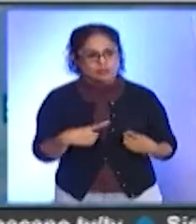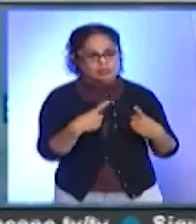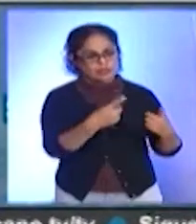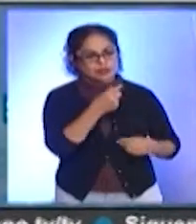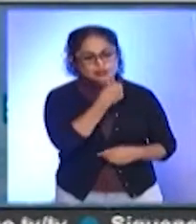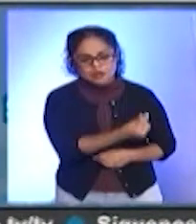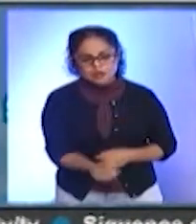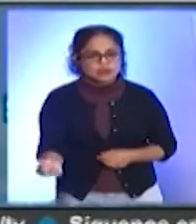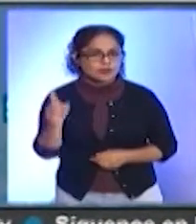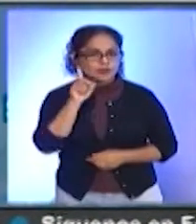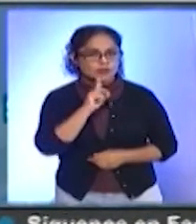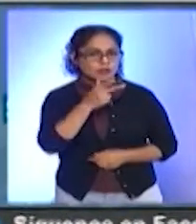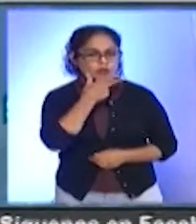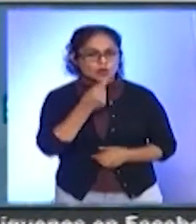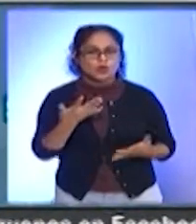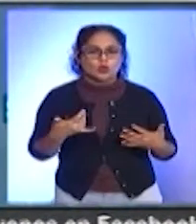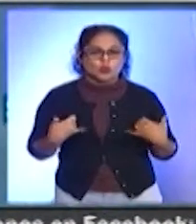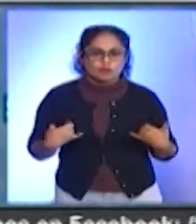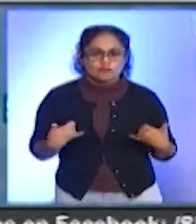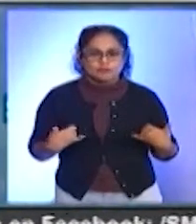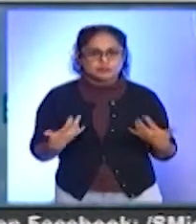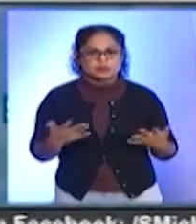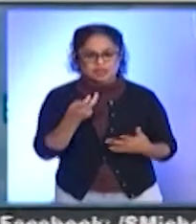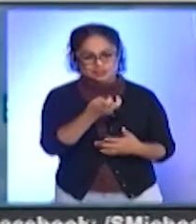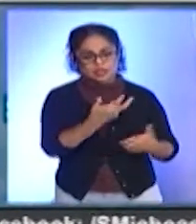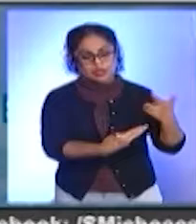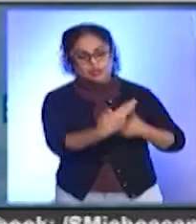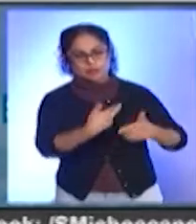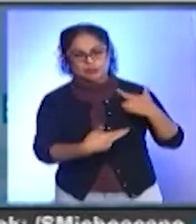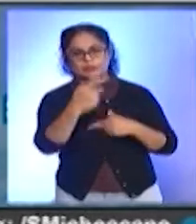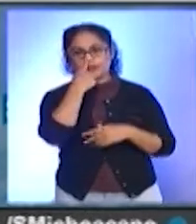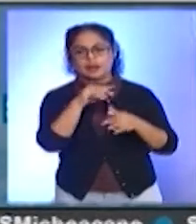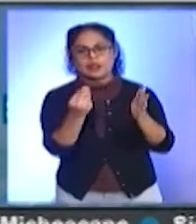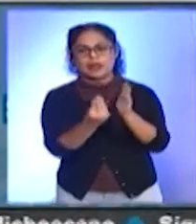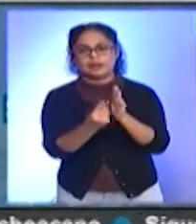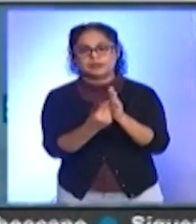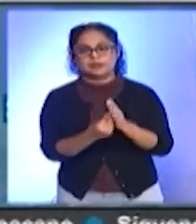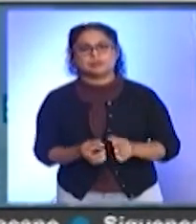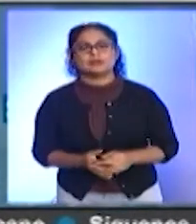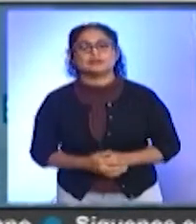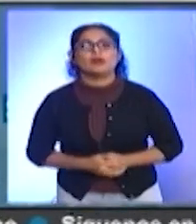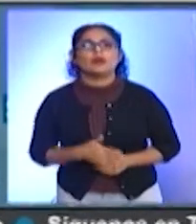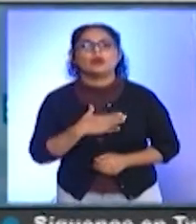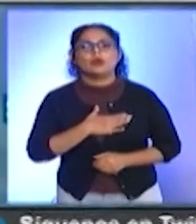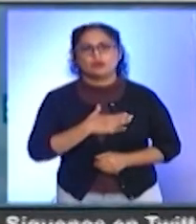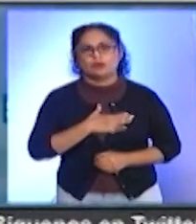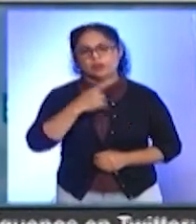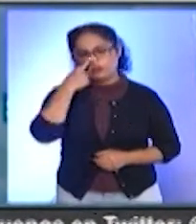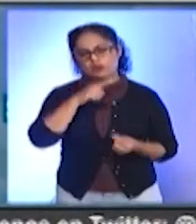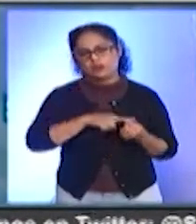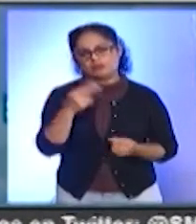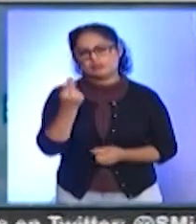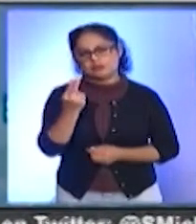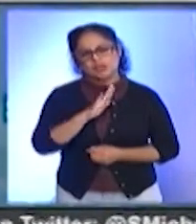los niños, a las niñas, a los jóvenes este regreso a clases. Creo que ya es justo que